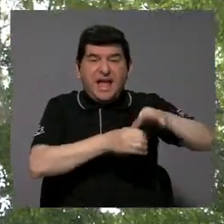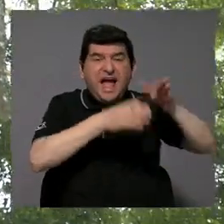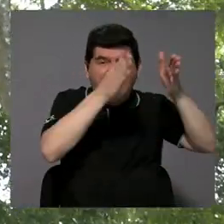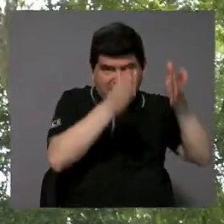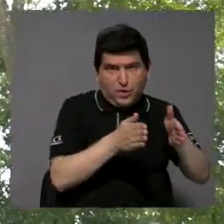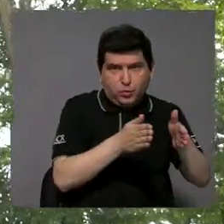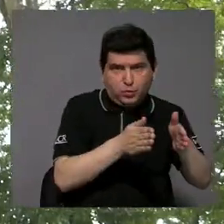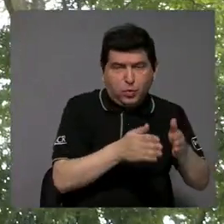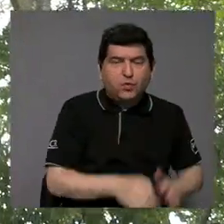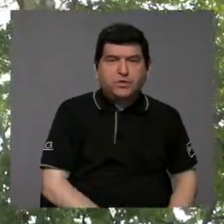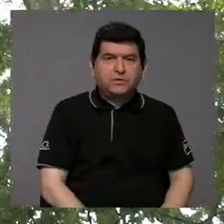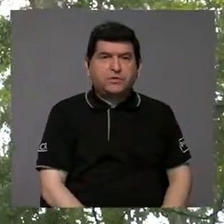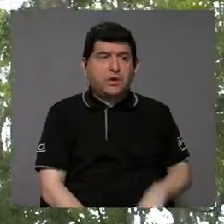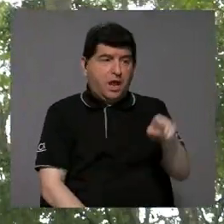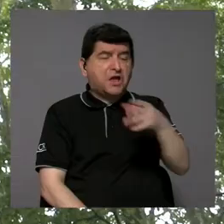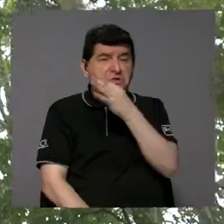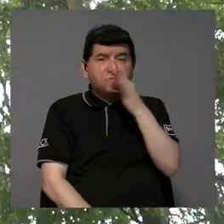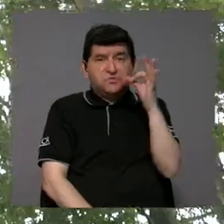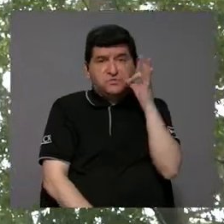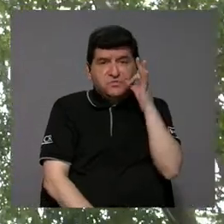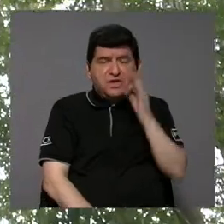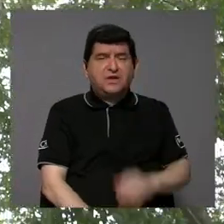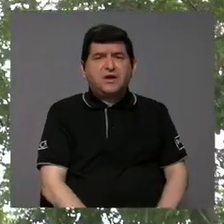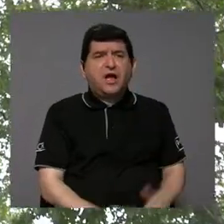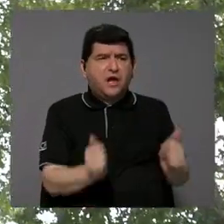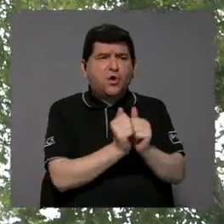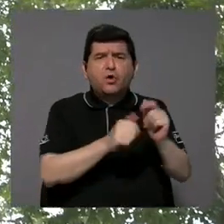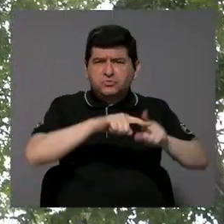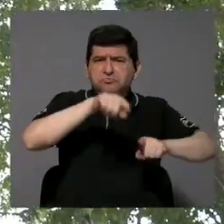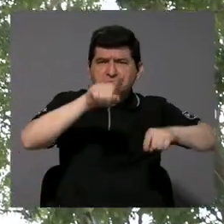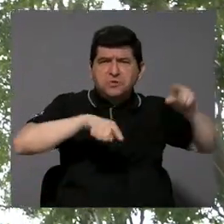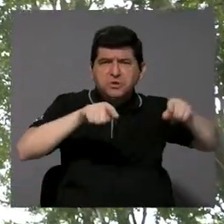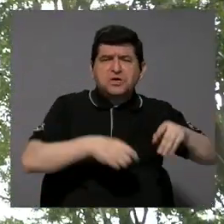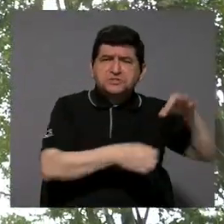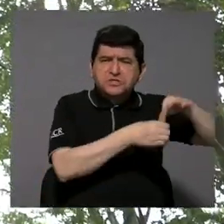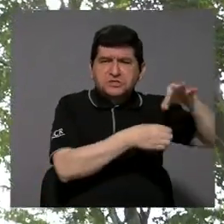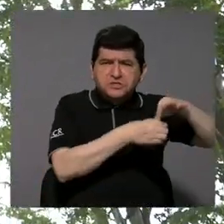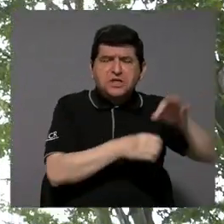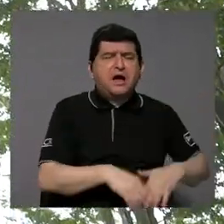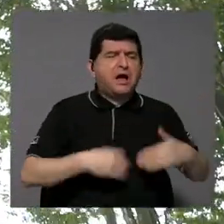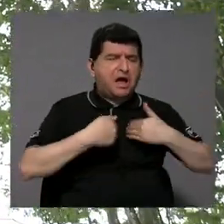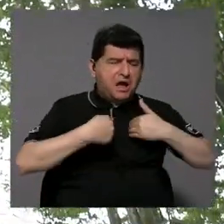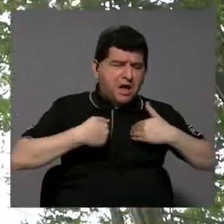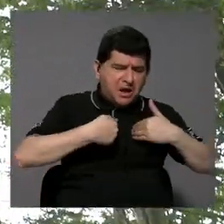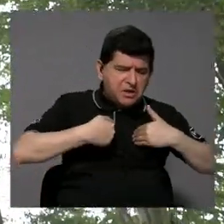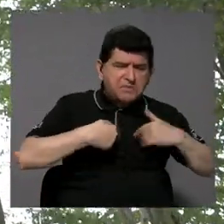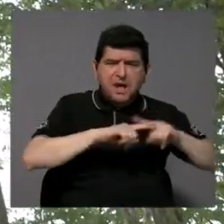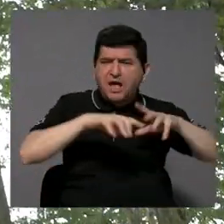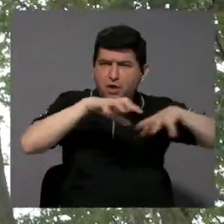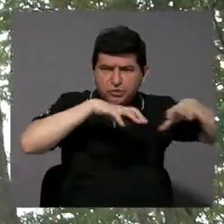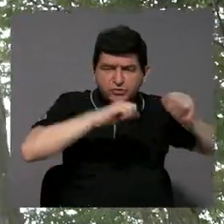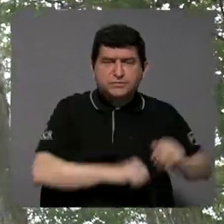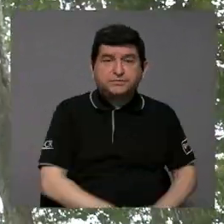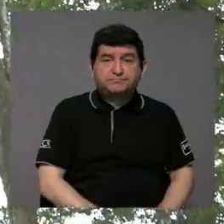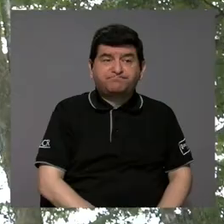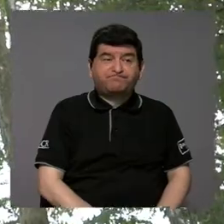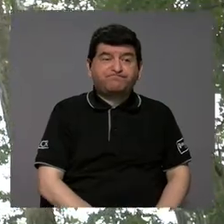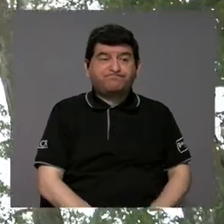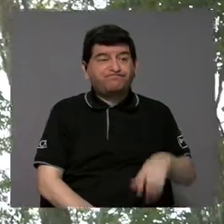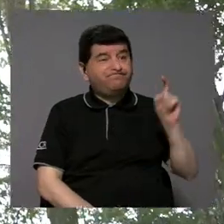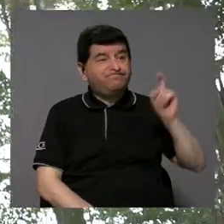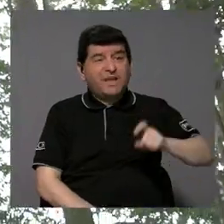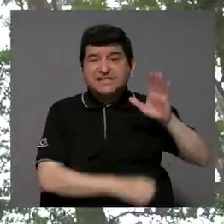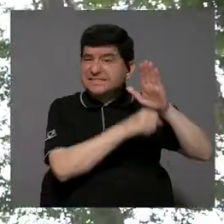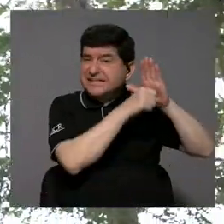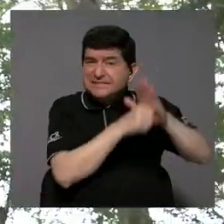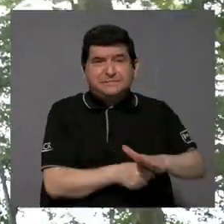que han tenido sus fincas diversas con cultivos, animales, diversas actividades, se han visto